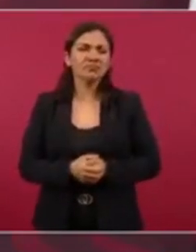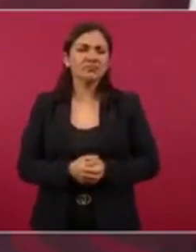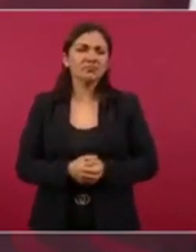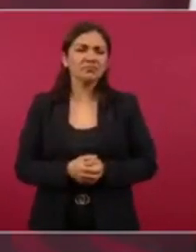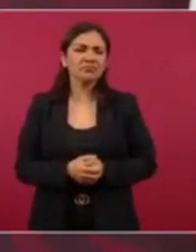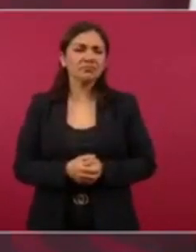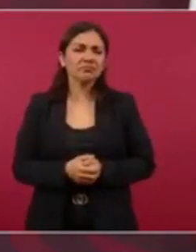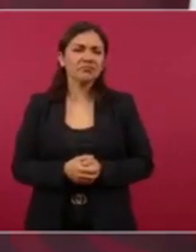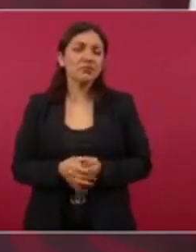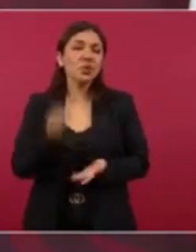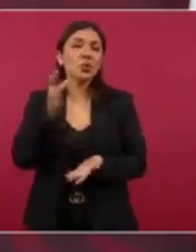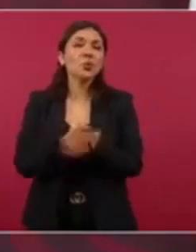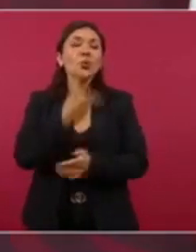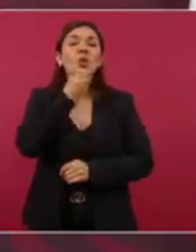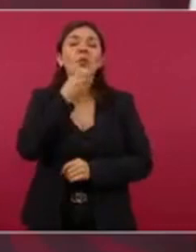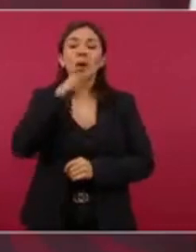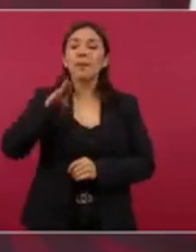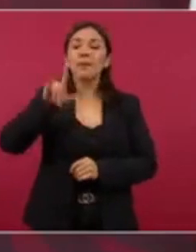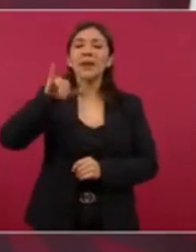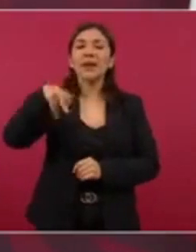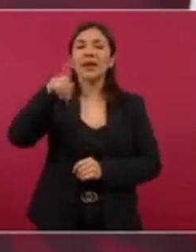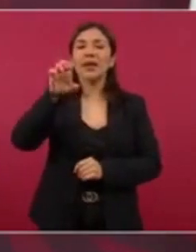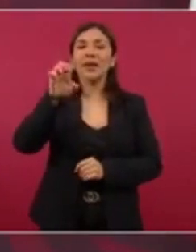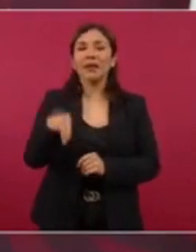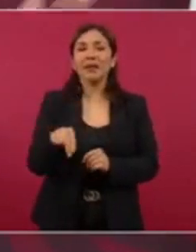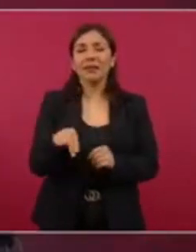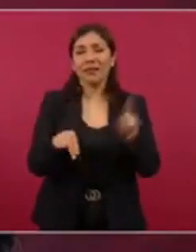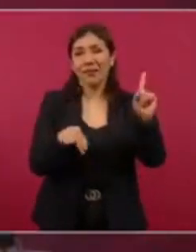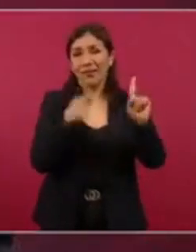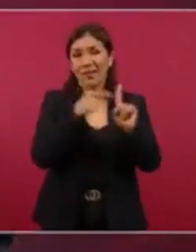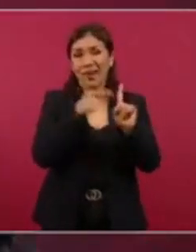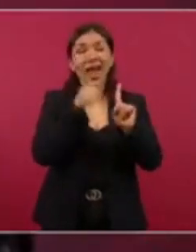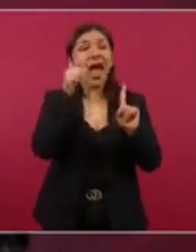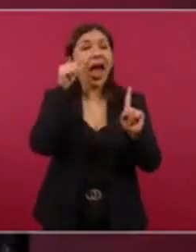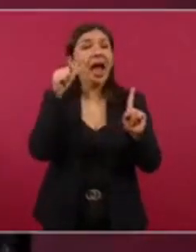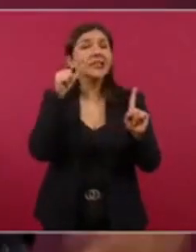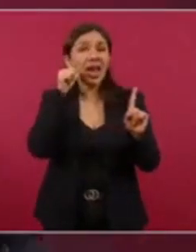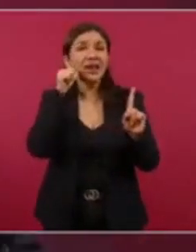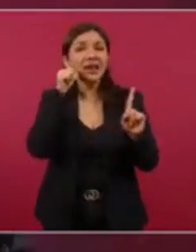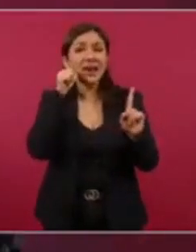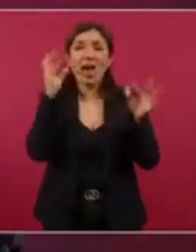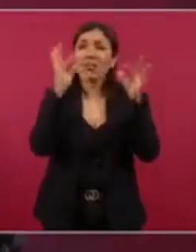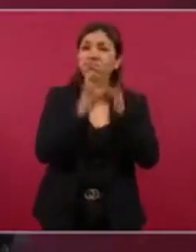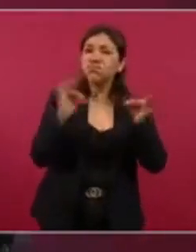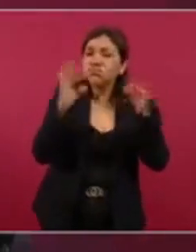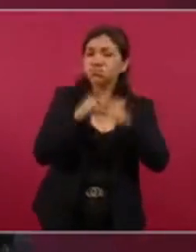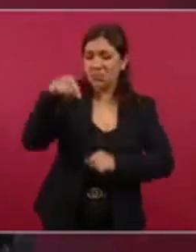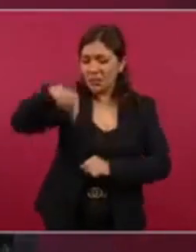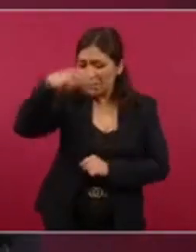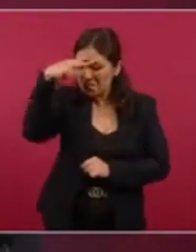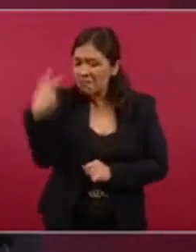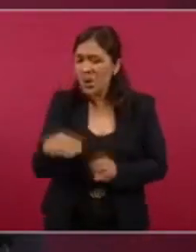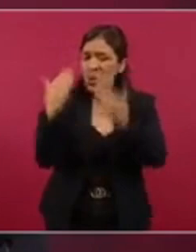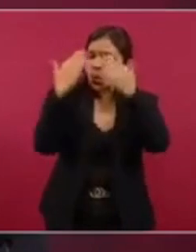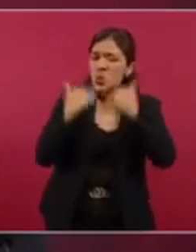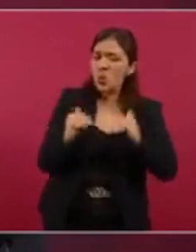más para el señor Blinken, que ayer habla de la democracia en México.